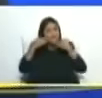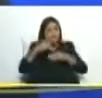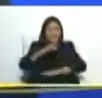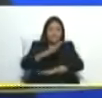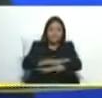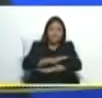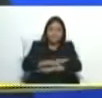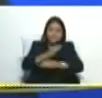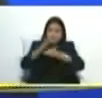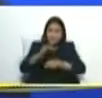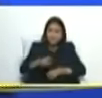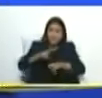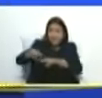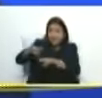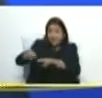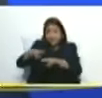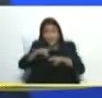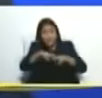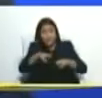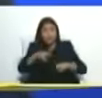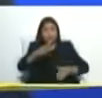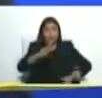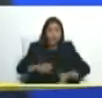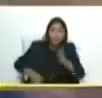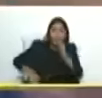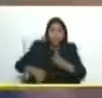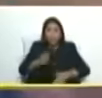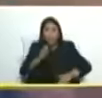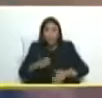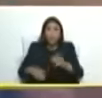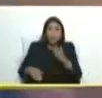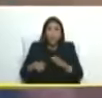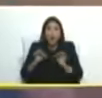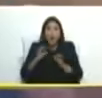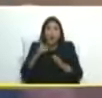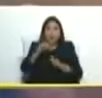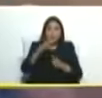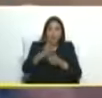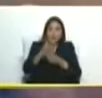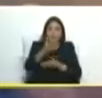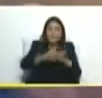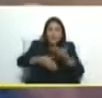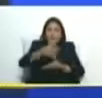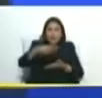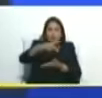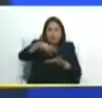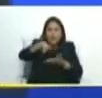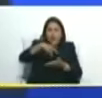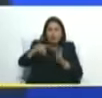protegiendo al niño a la niña que está patinando a los que están compartiendo los espacios públicos